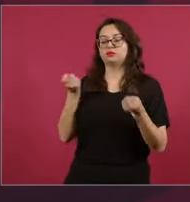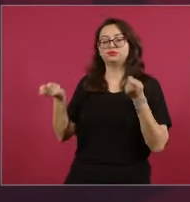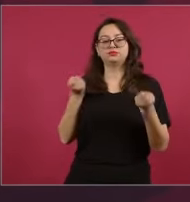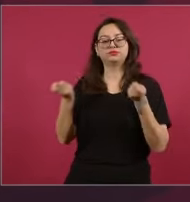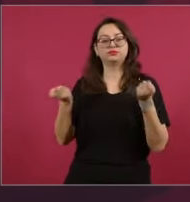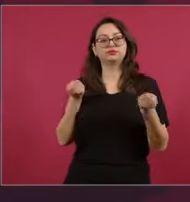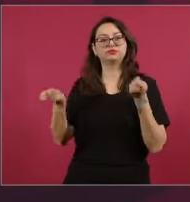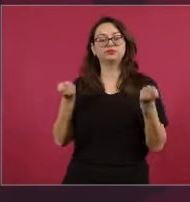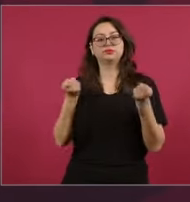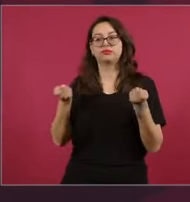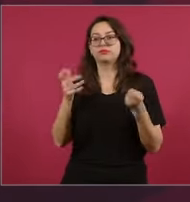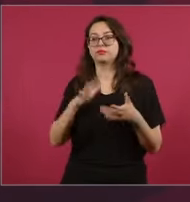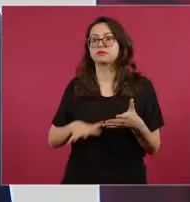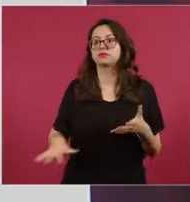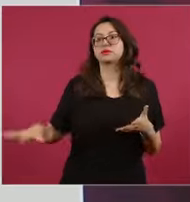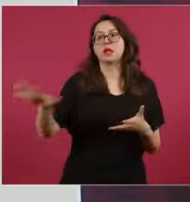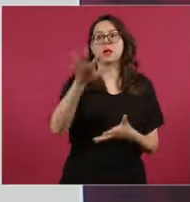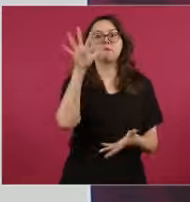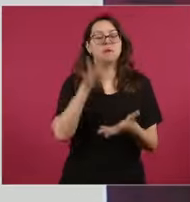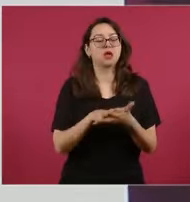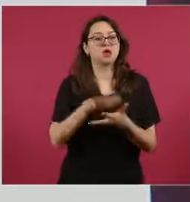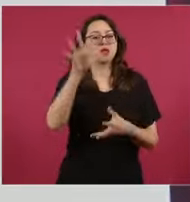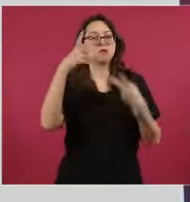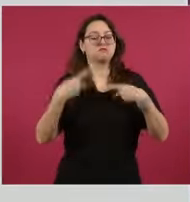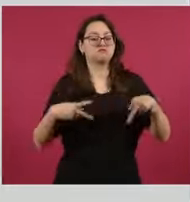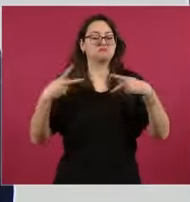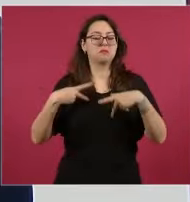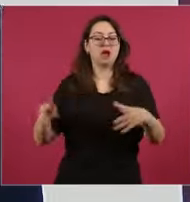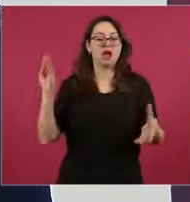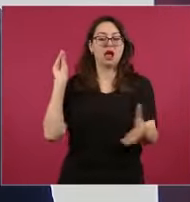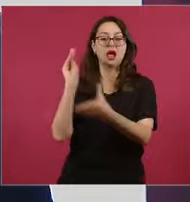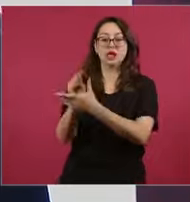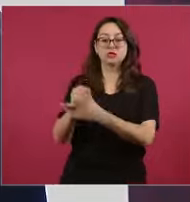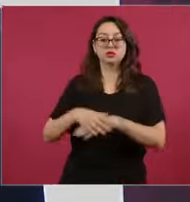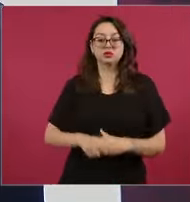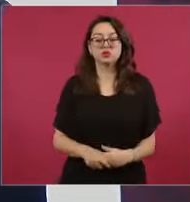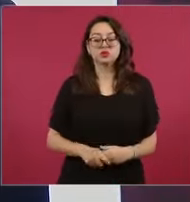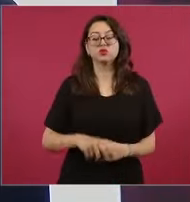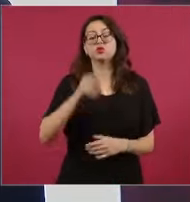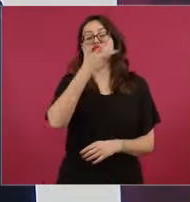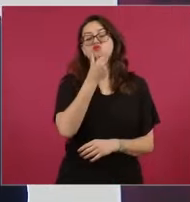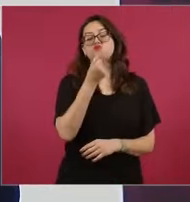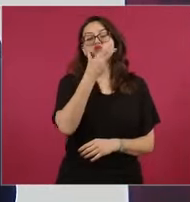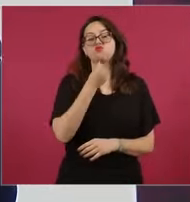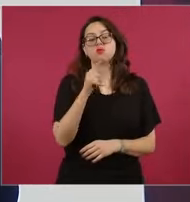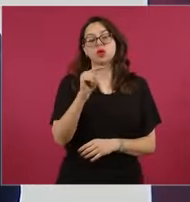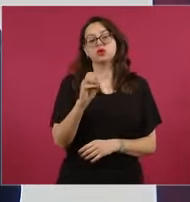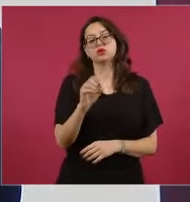Y decía Tolstoy, que me gusta mucho repetir su frase,